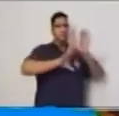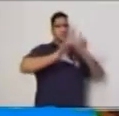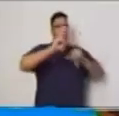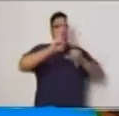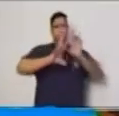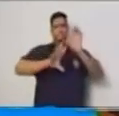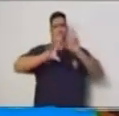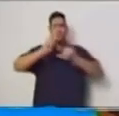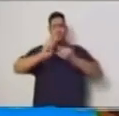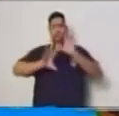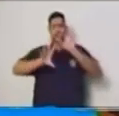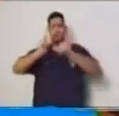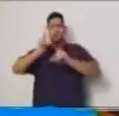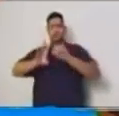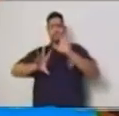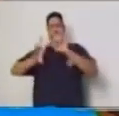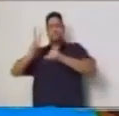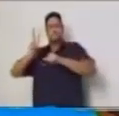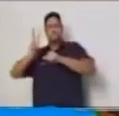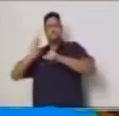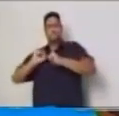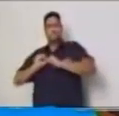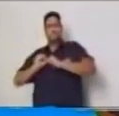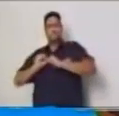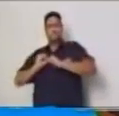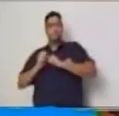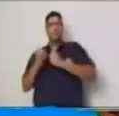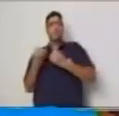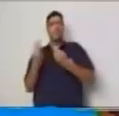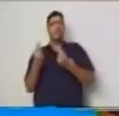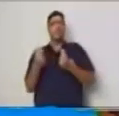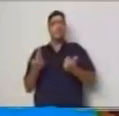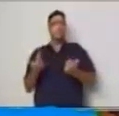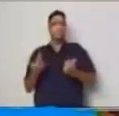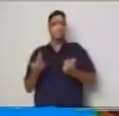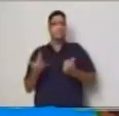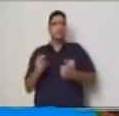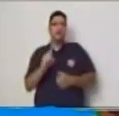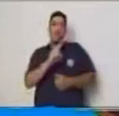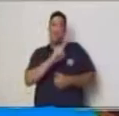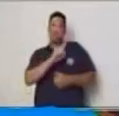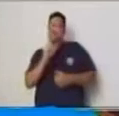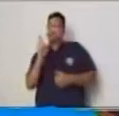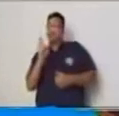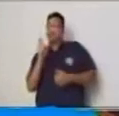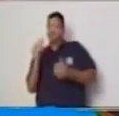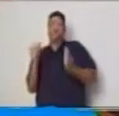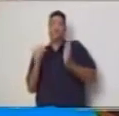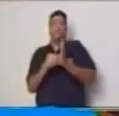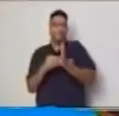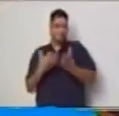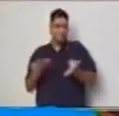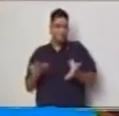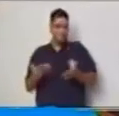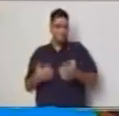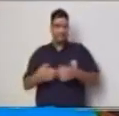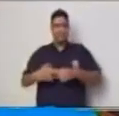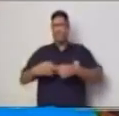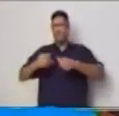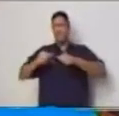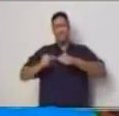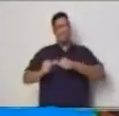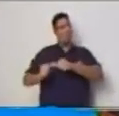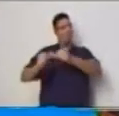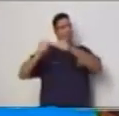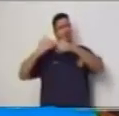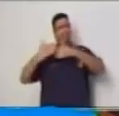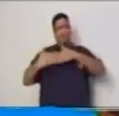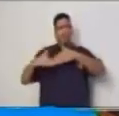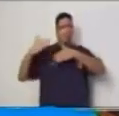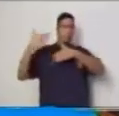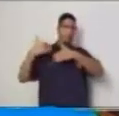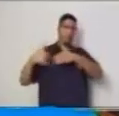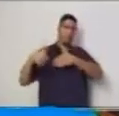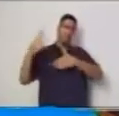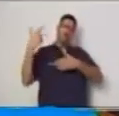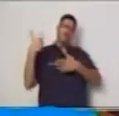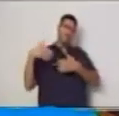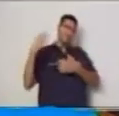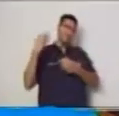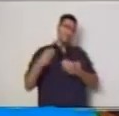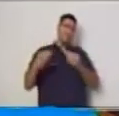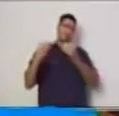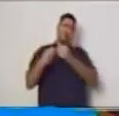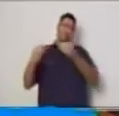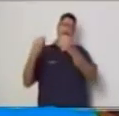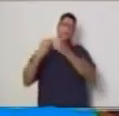cien quetzales correcto y de esa forma podemos seguir enumerando la cantidad de docenas